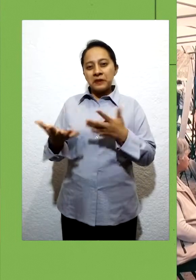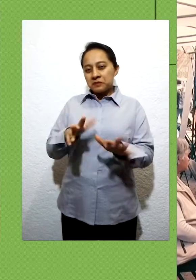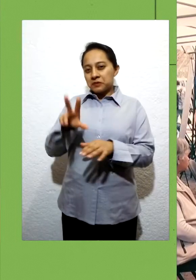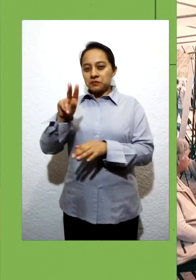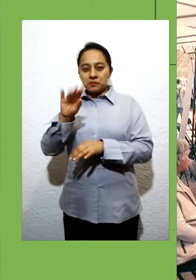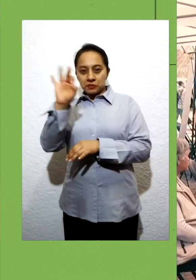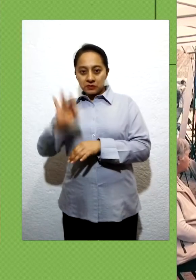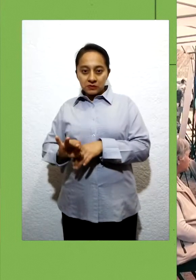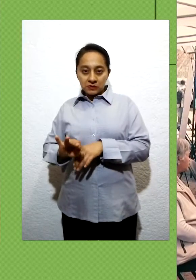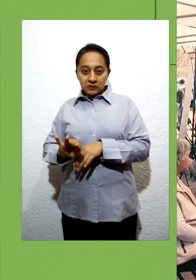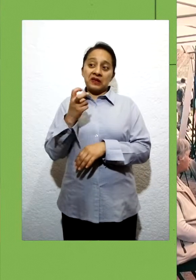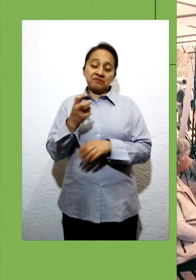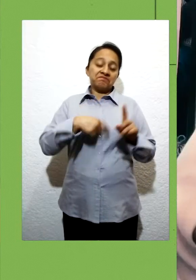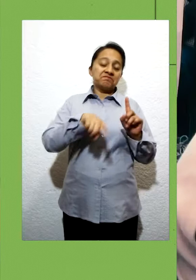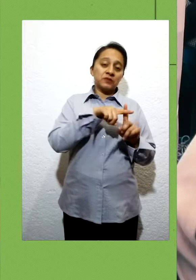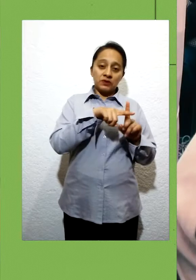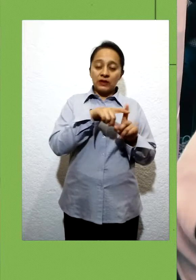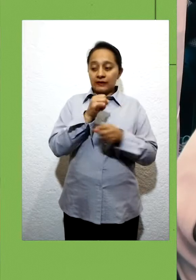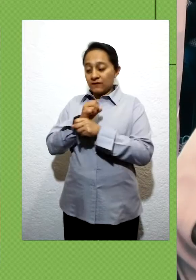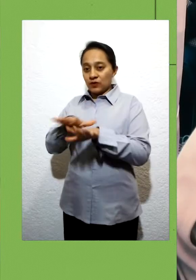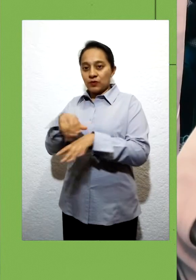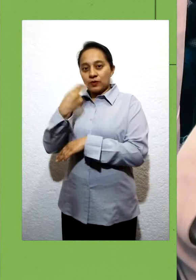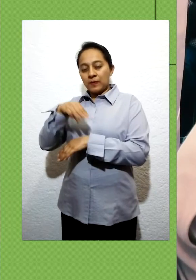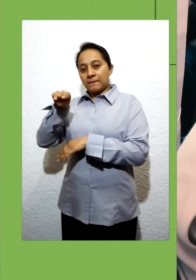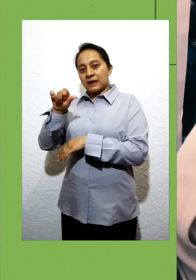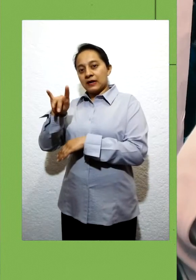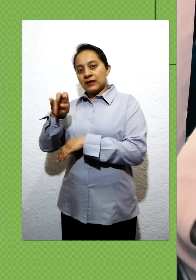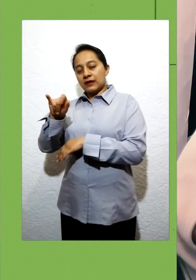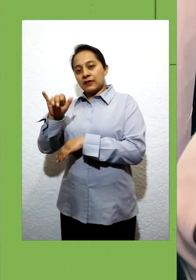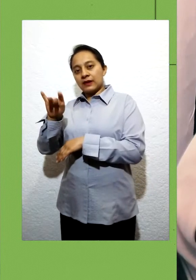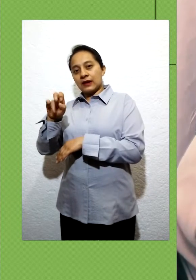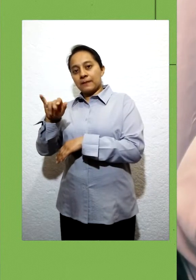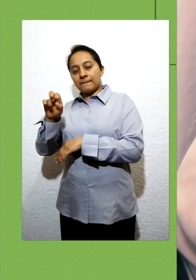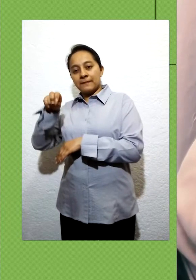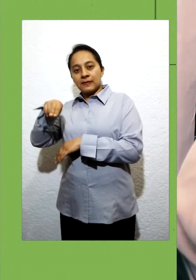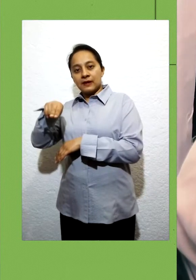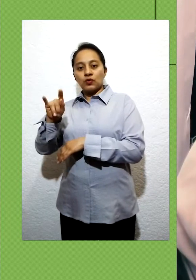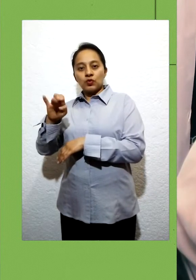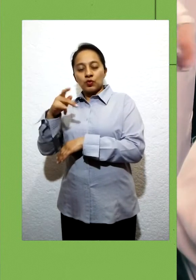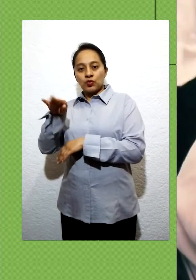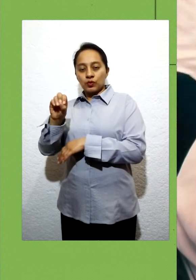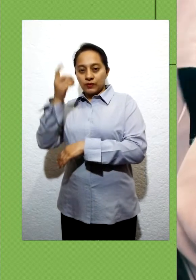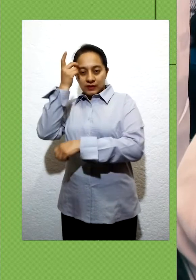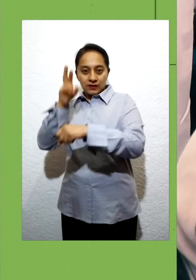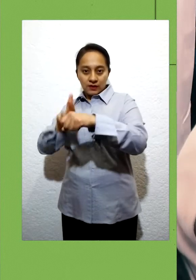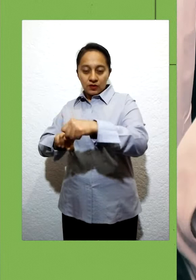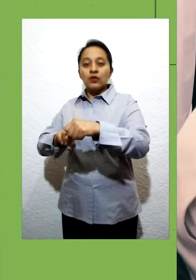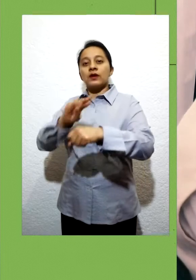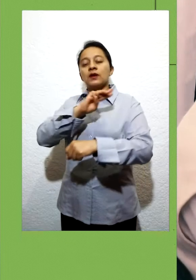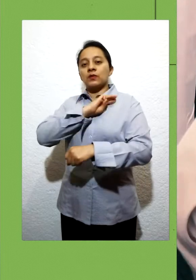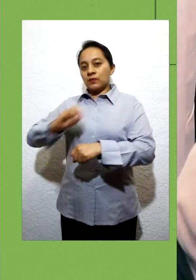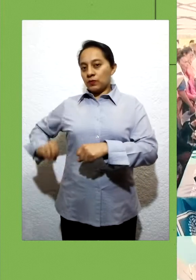estas, alrededor del 80% han dado resultados positivos, informó María del Carmen Ortuño Gursa, directora del DIF